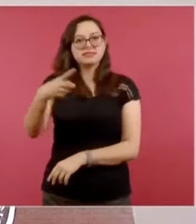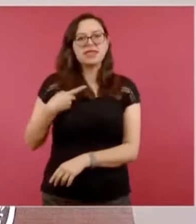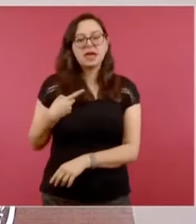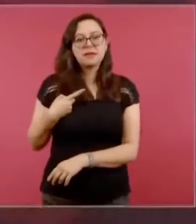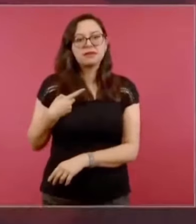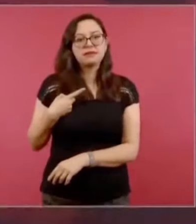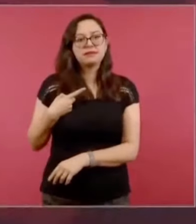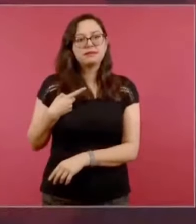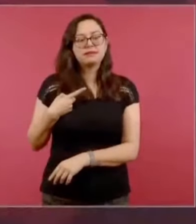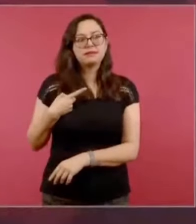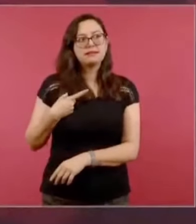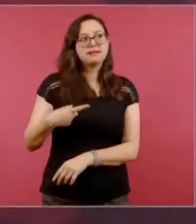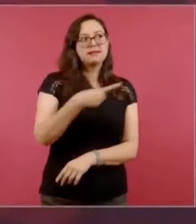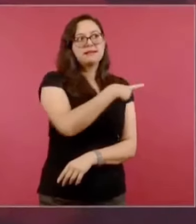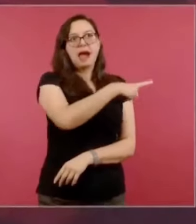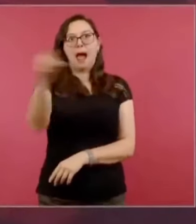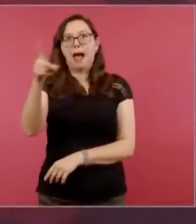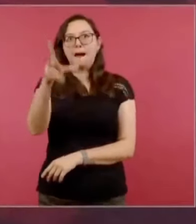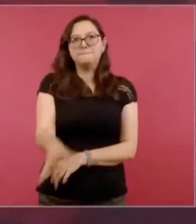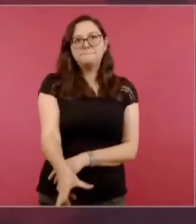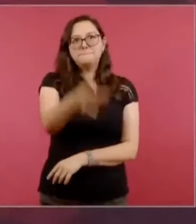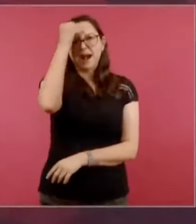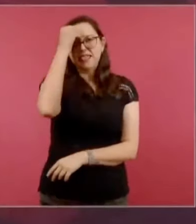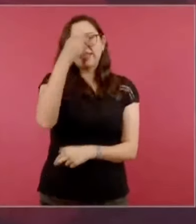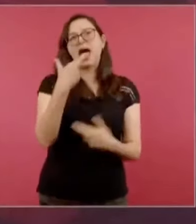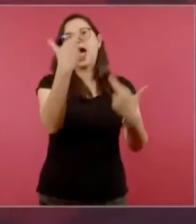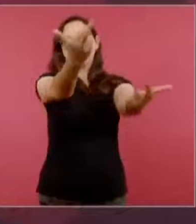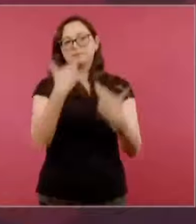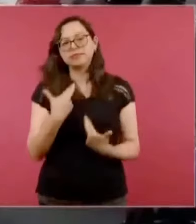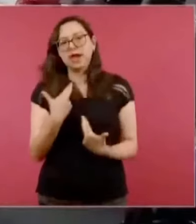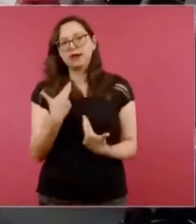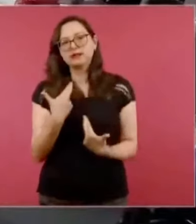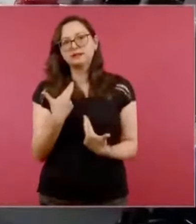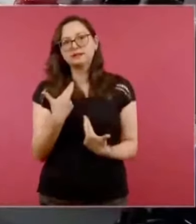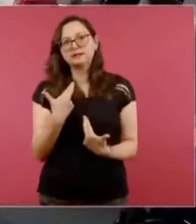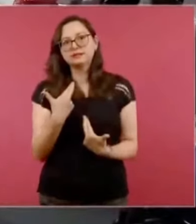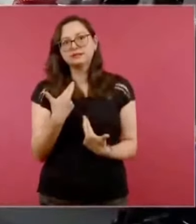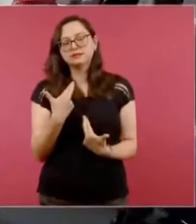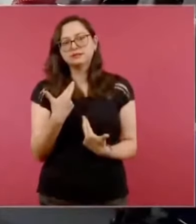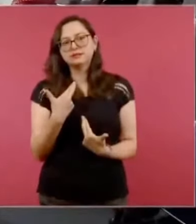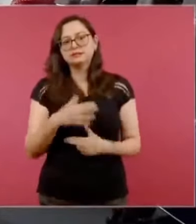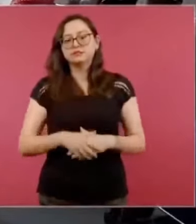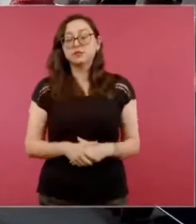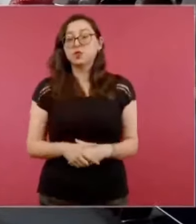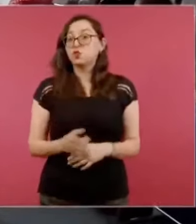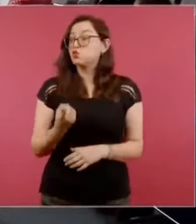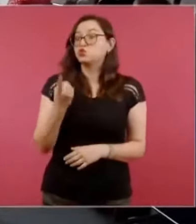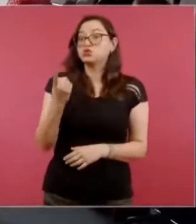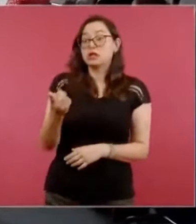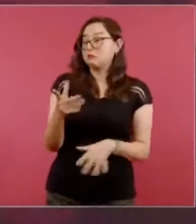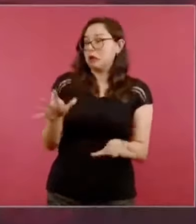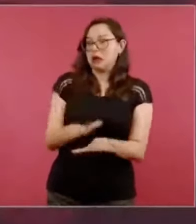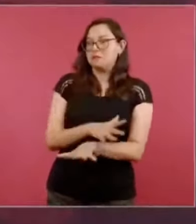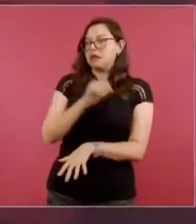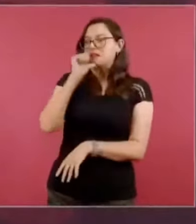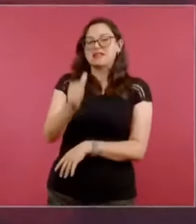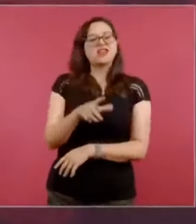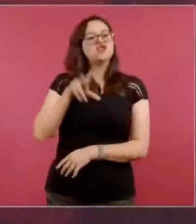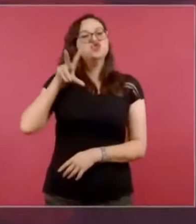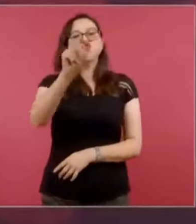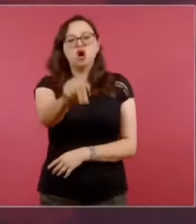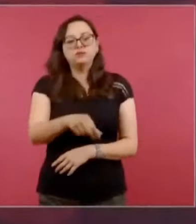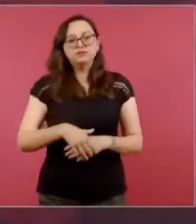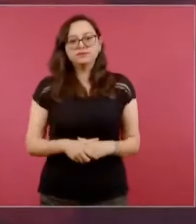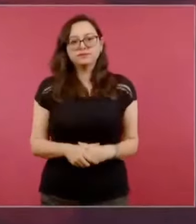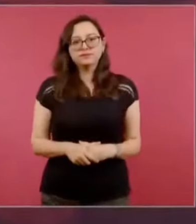aprender a respetarnos. ¿No va a cambiar entonces esta línea que ha tenido de manejar el tema? No, ni un paso atrás,